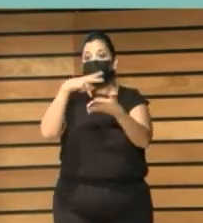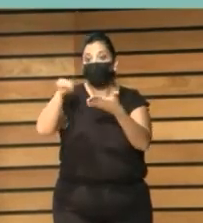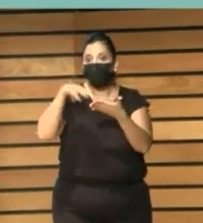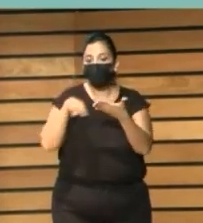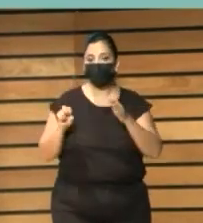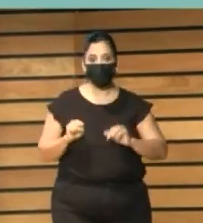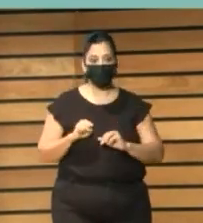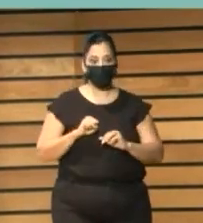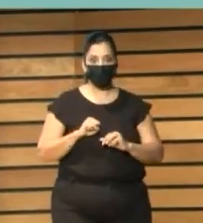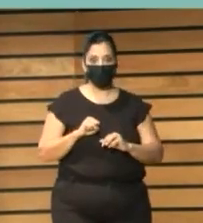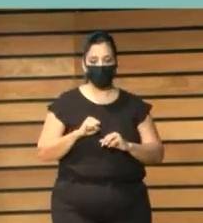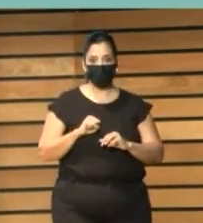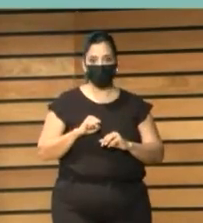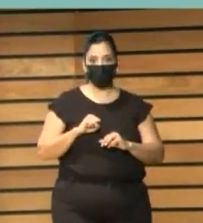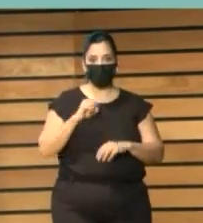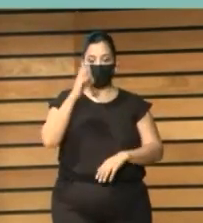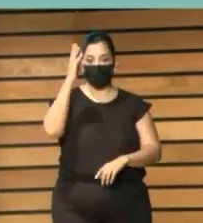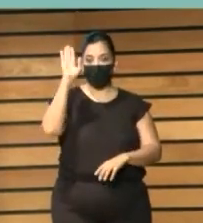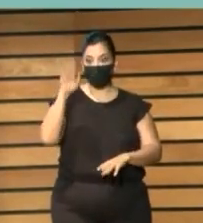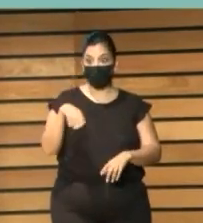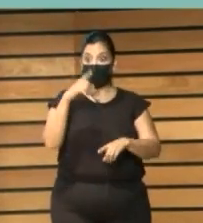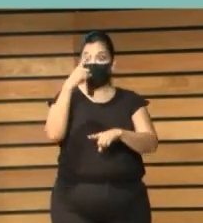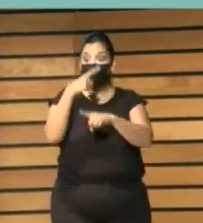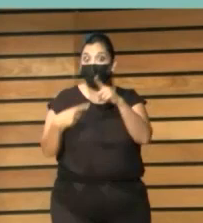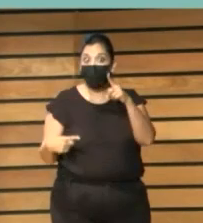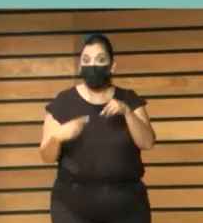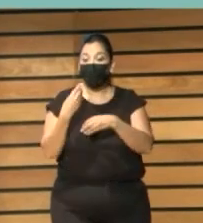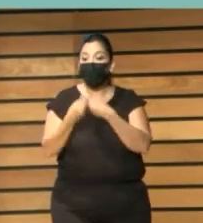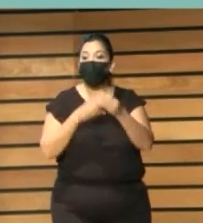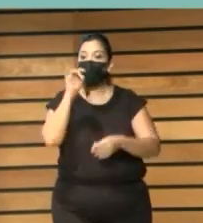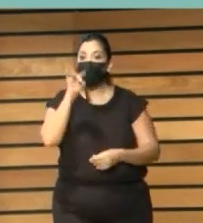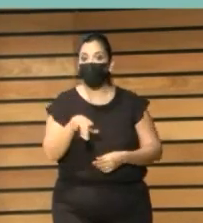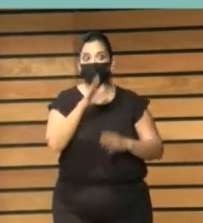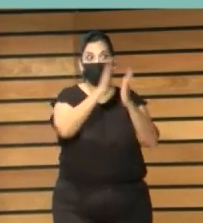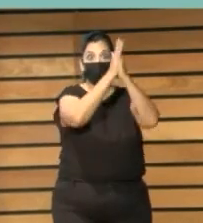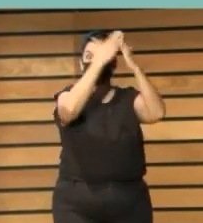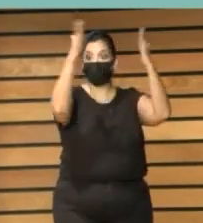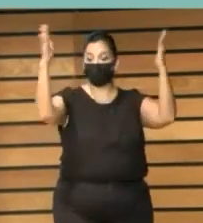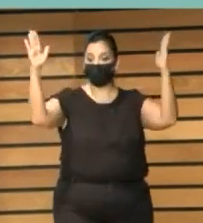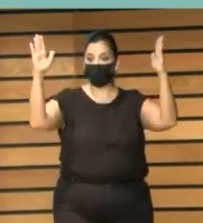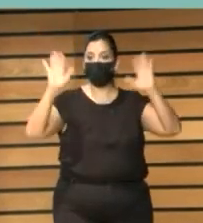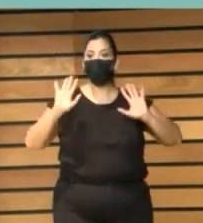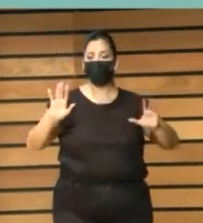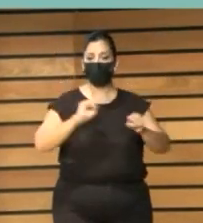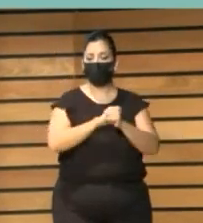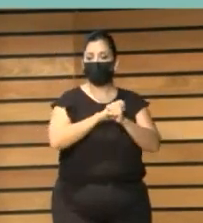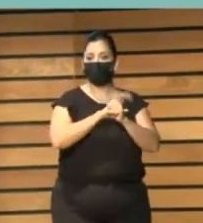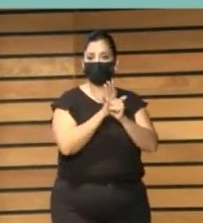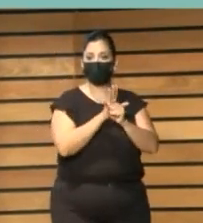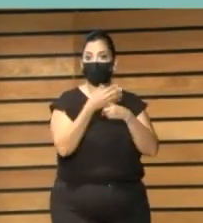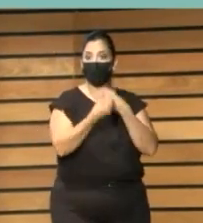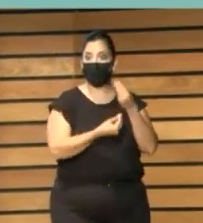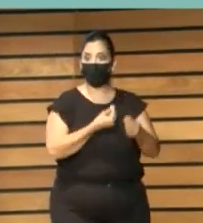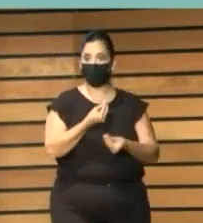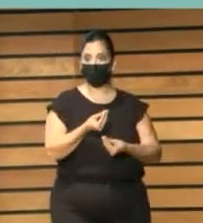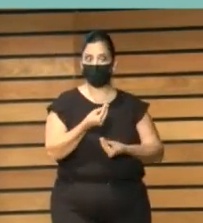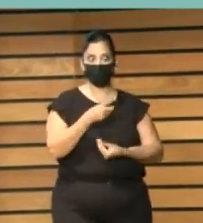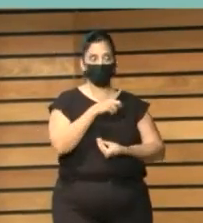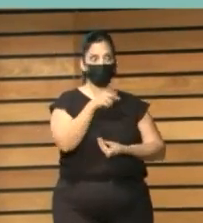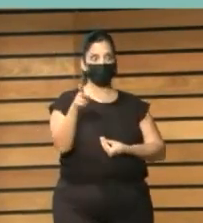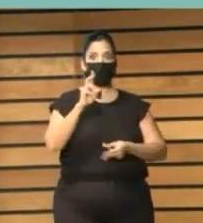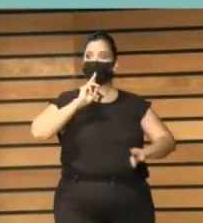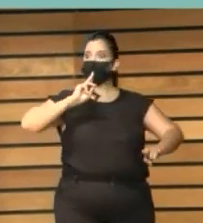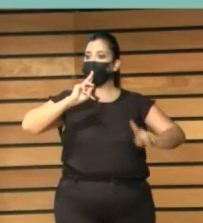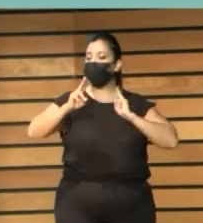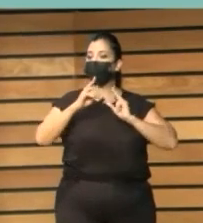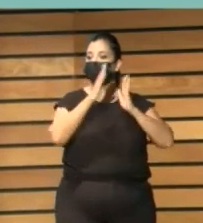los cuales la mitad depende de bibliotecas. Pero llega la pandemia y los bibliotecarios responden